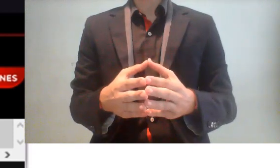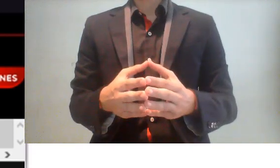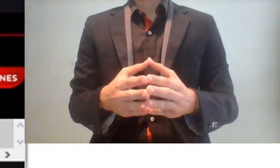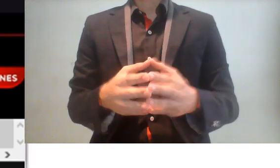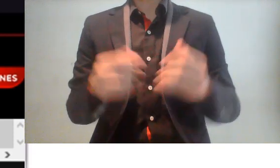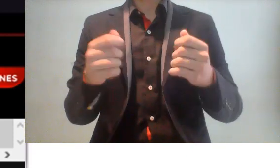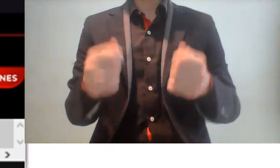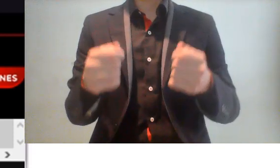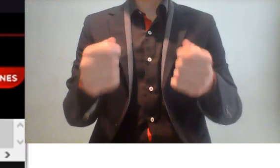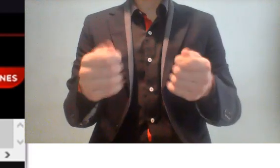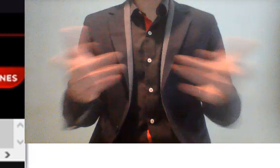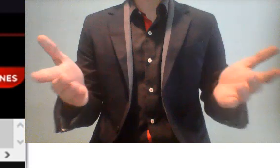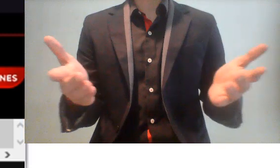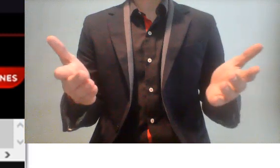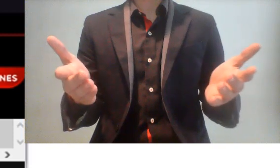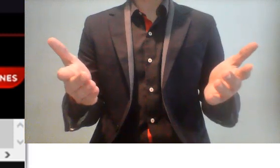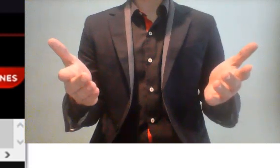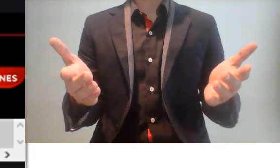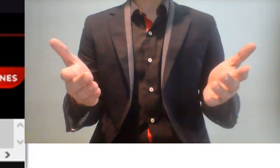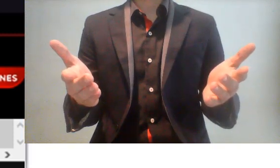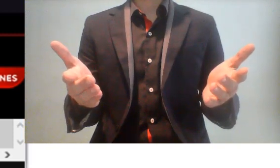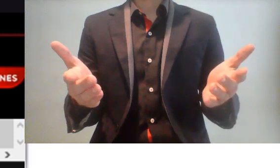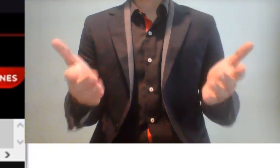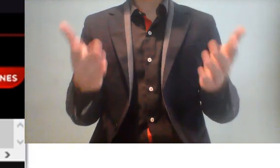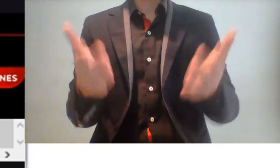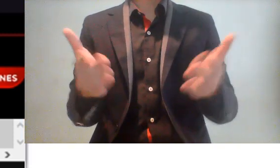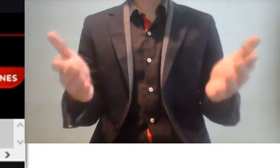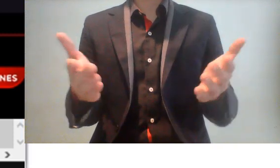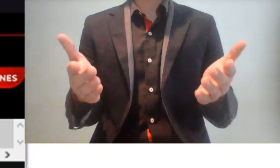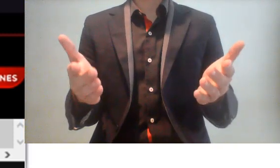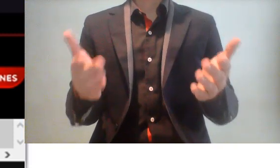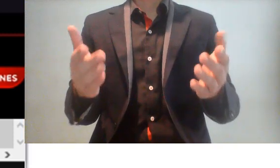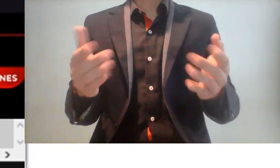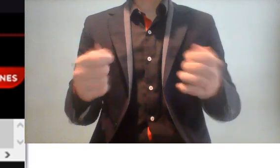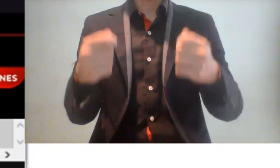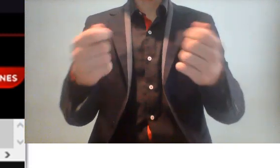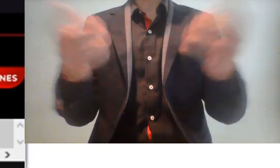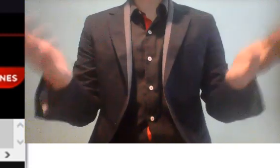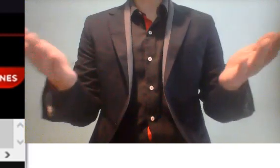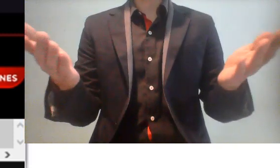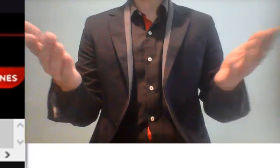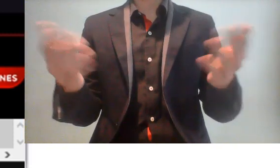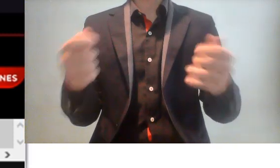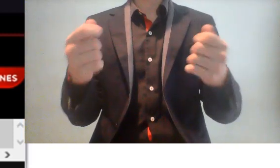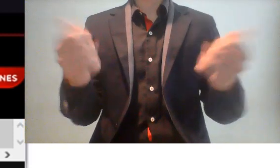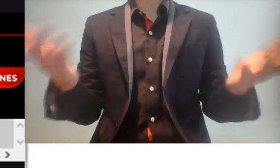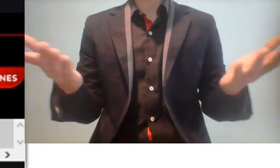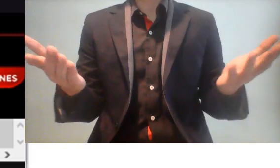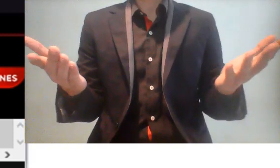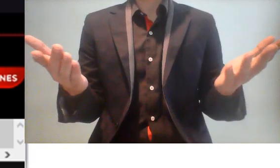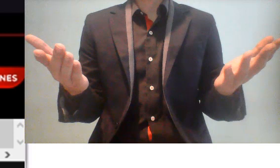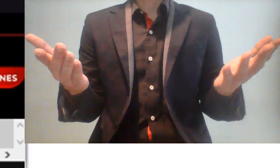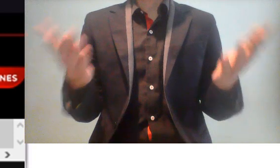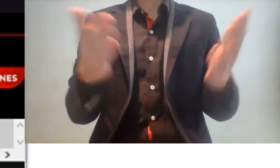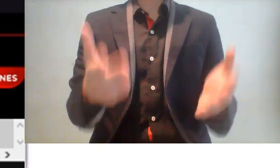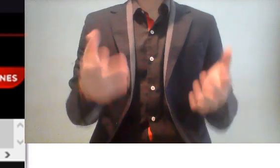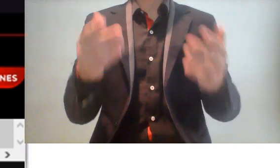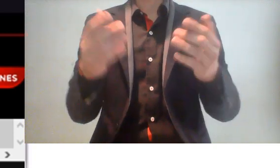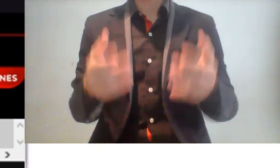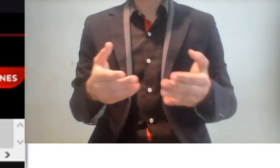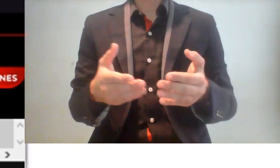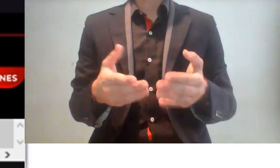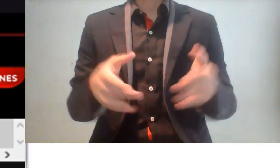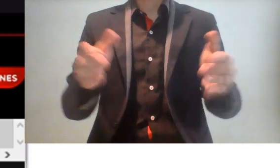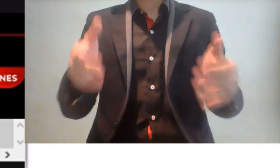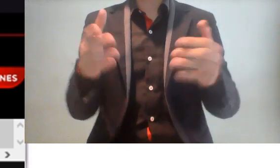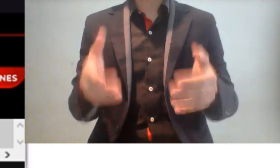pesos, que les va a ir bien cuando se retiren. ¿Me estás diciendo que le tienes que dar dinero al erario público mientras en